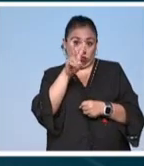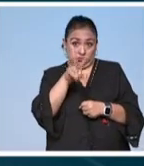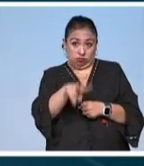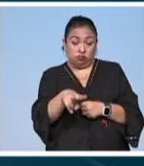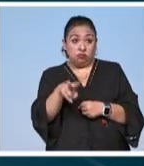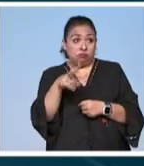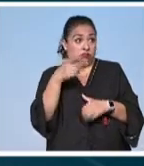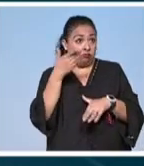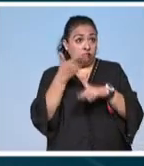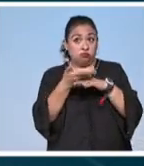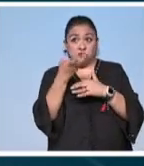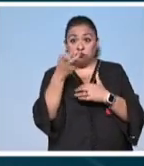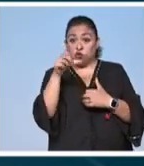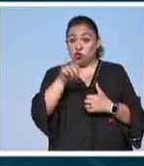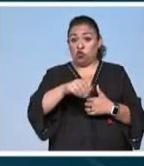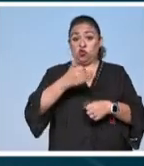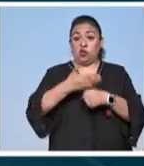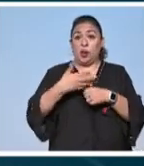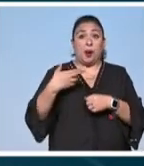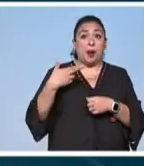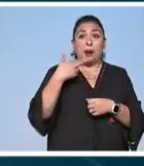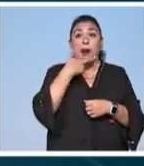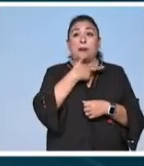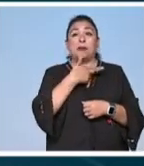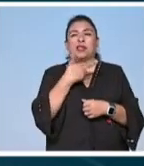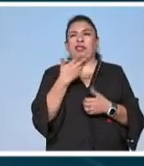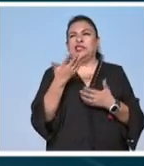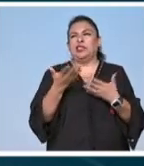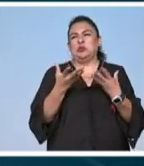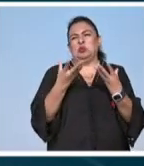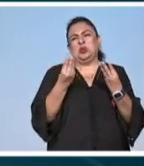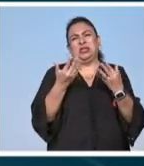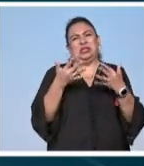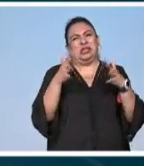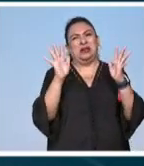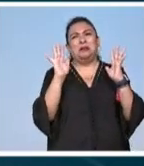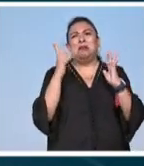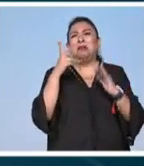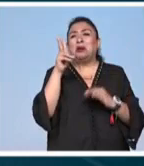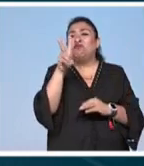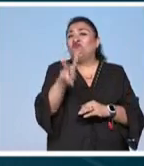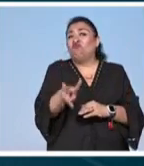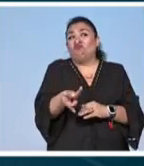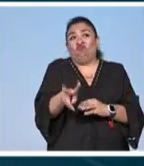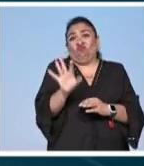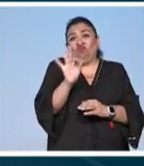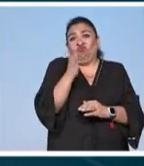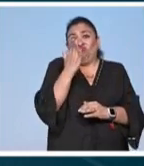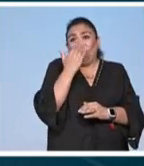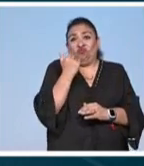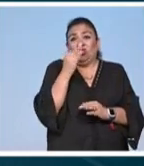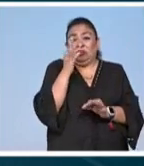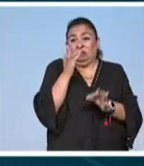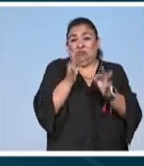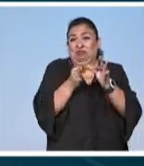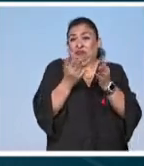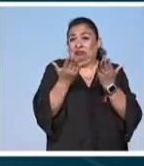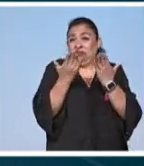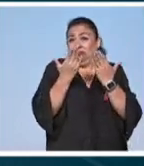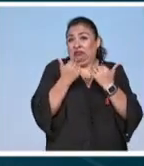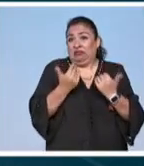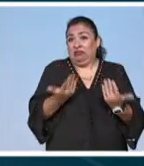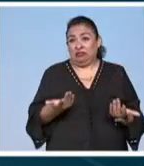combatir esa inmediatez que no sólo empalaga sino que carece de veracidad o de exactitud